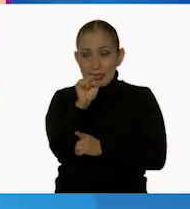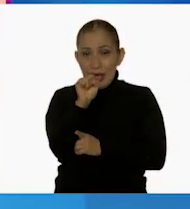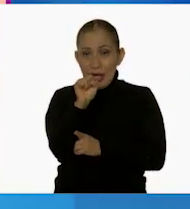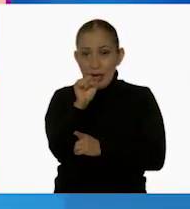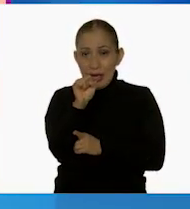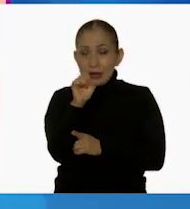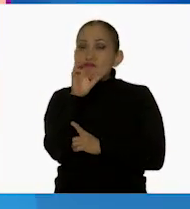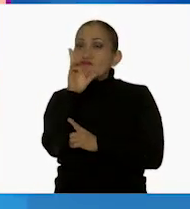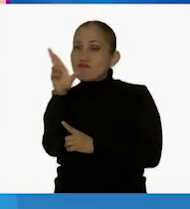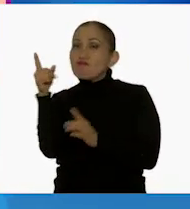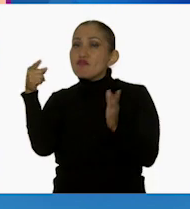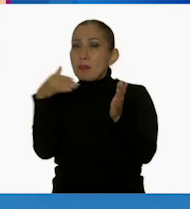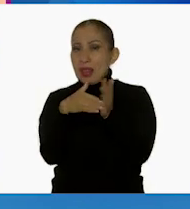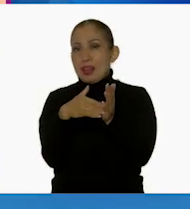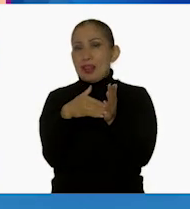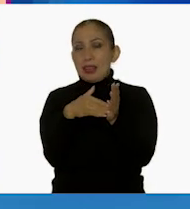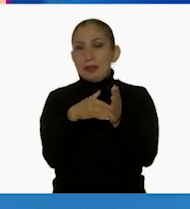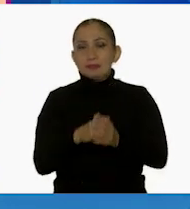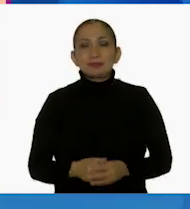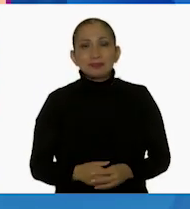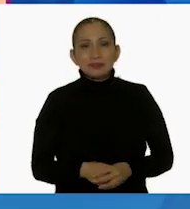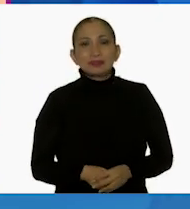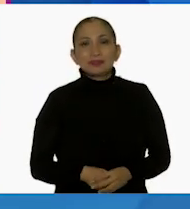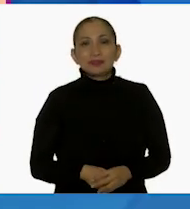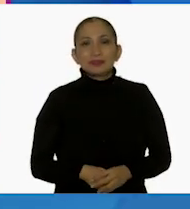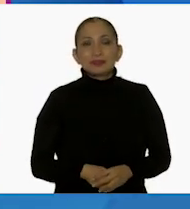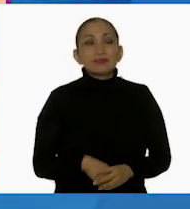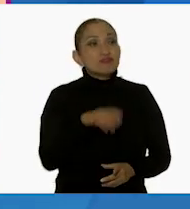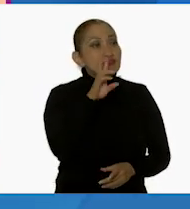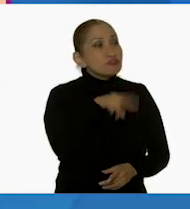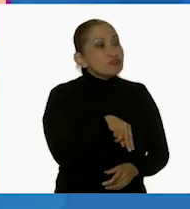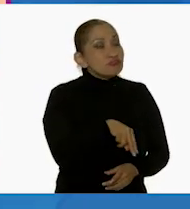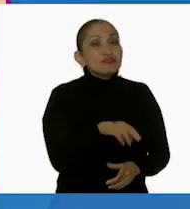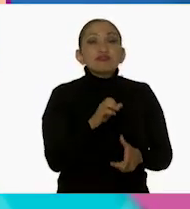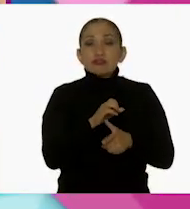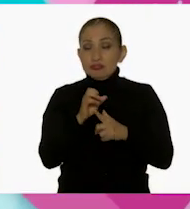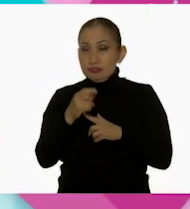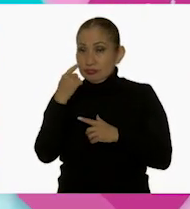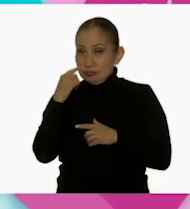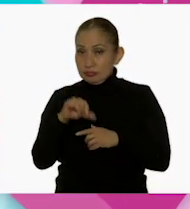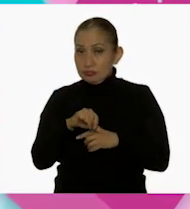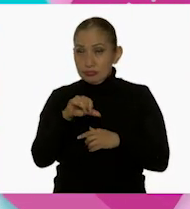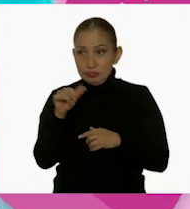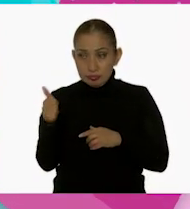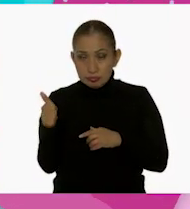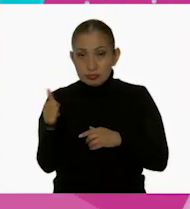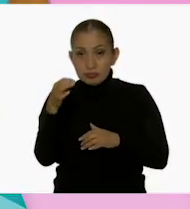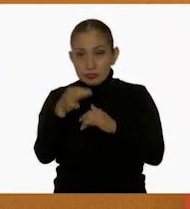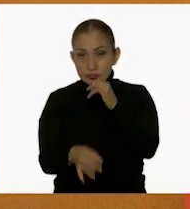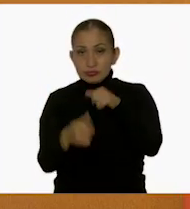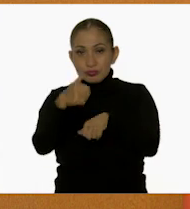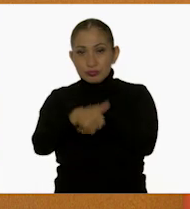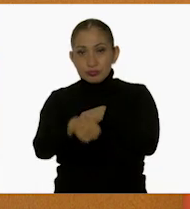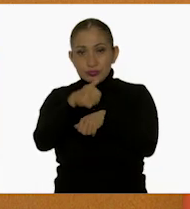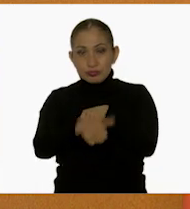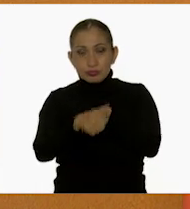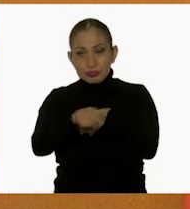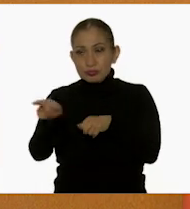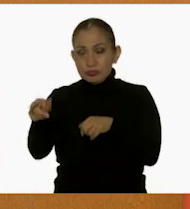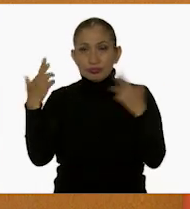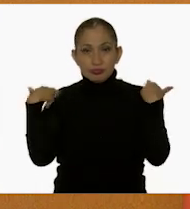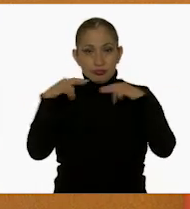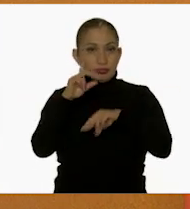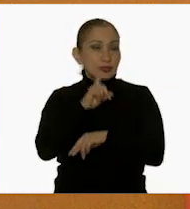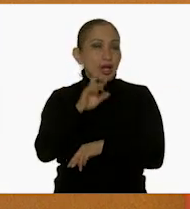que obviamente sería igual a mil. Muy bien. verdad. Entonces, vamos ahora, ¿qué les parece con la última cantidad que obtuvo la